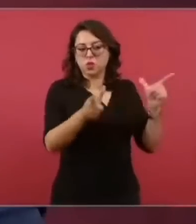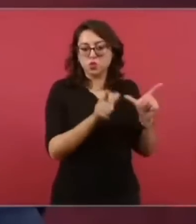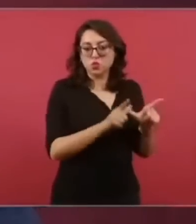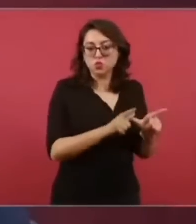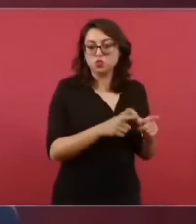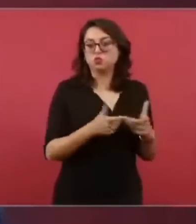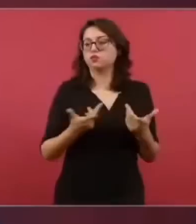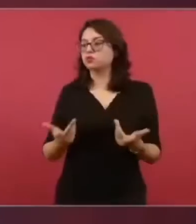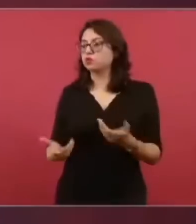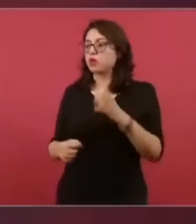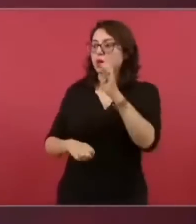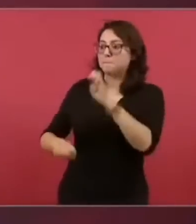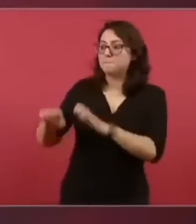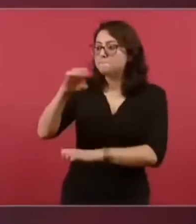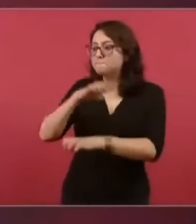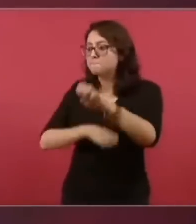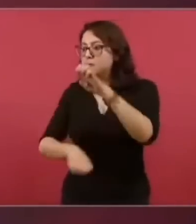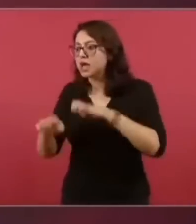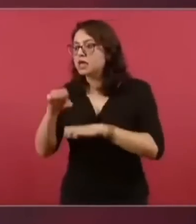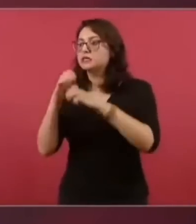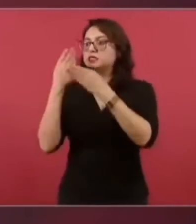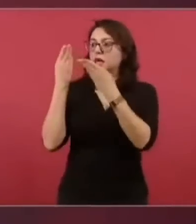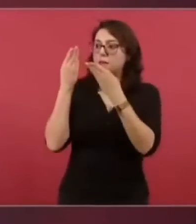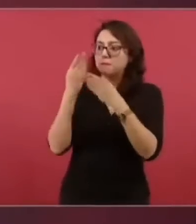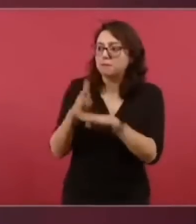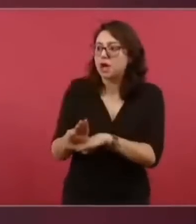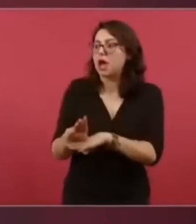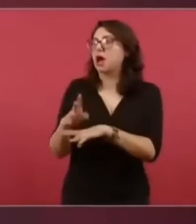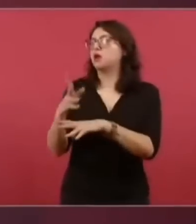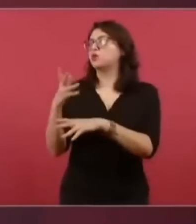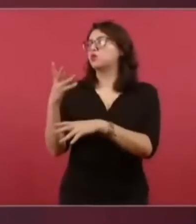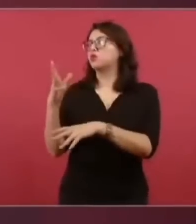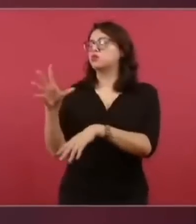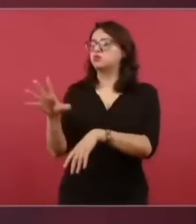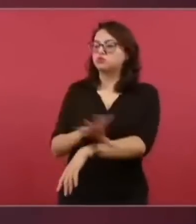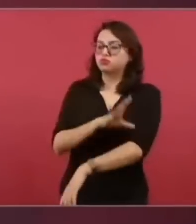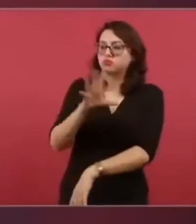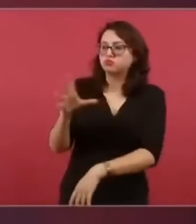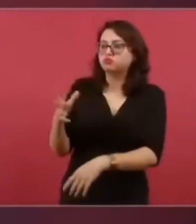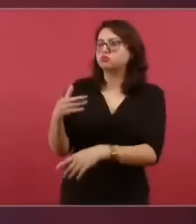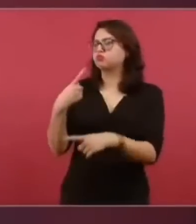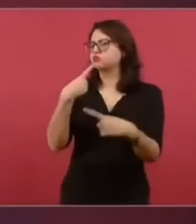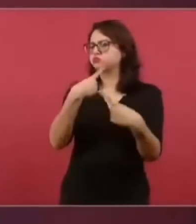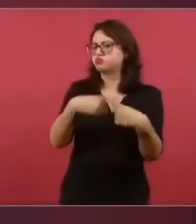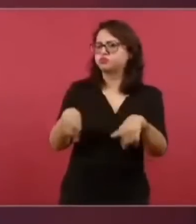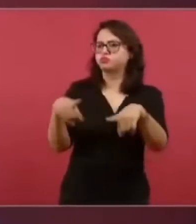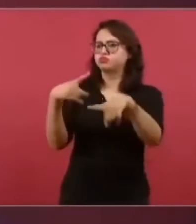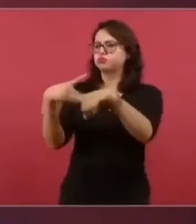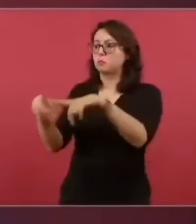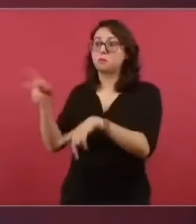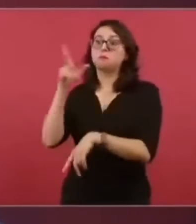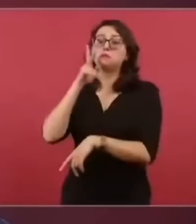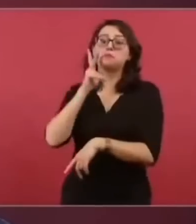entregarlos a una